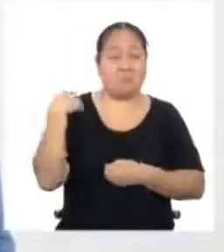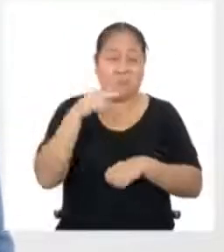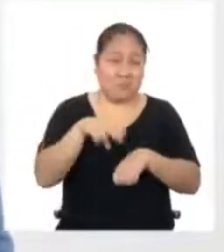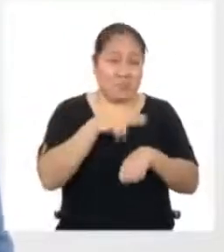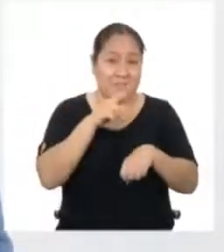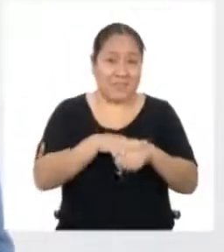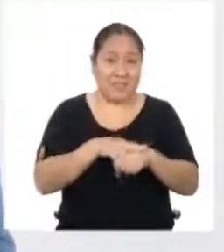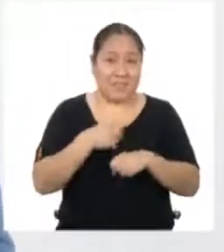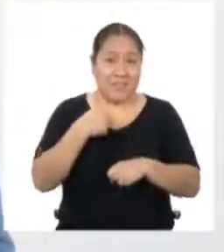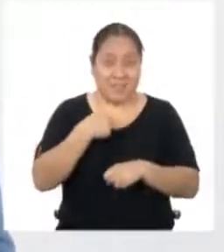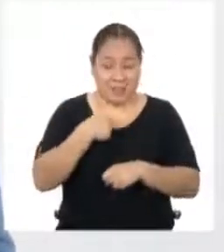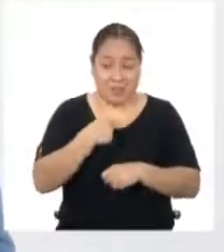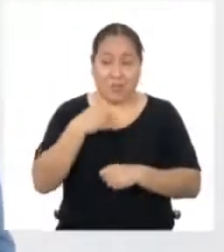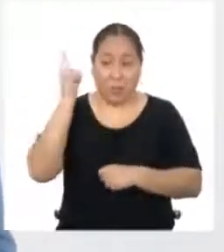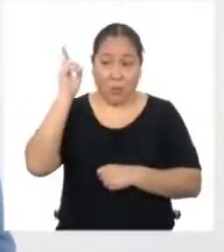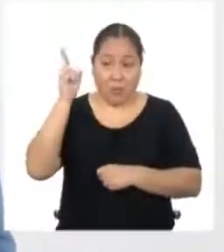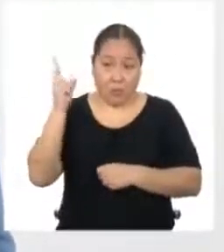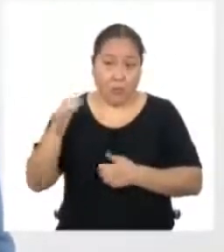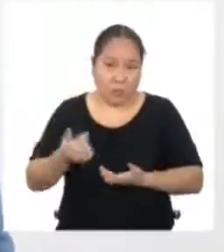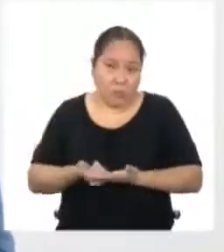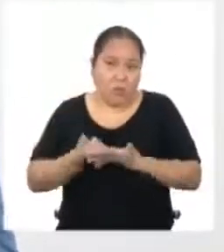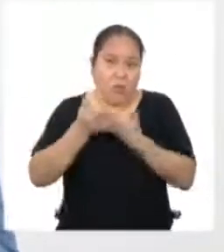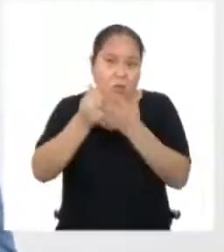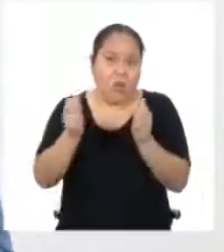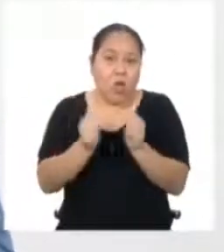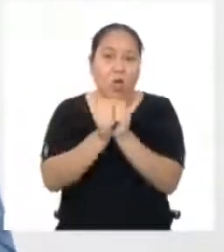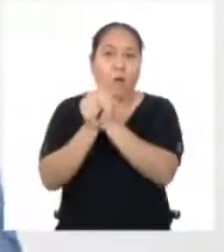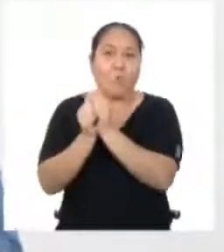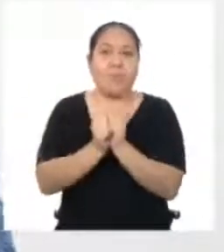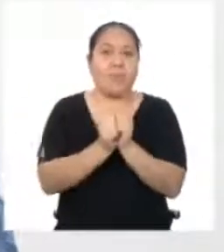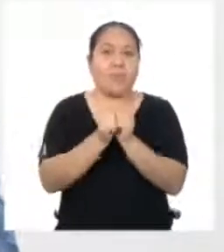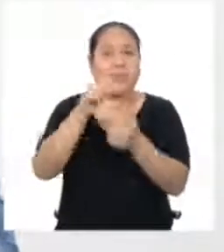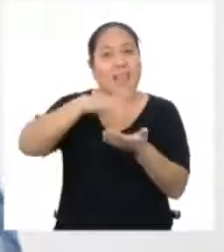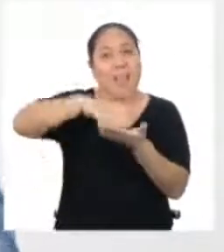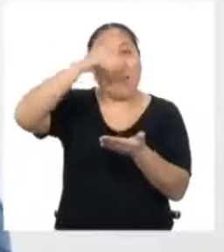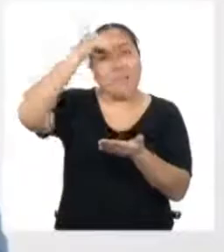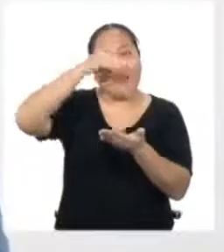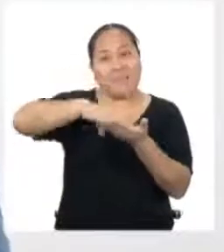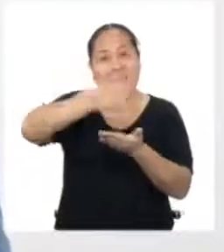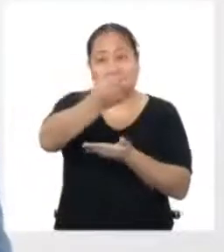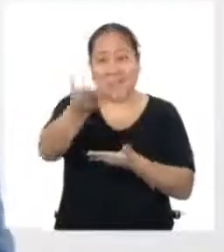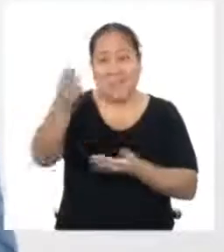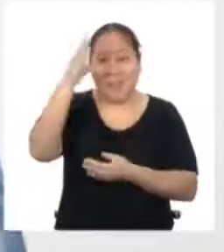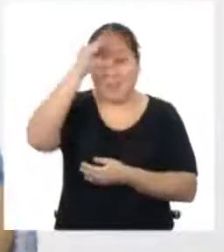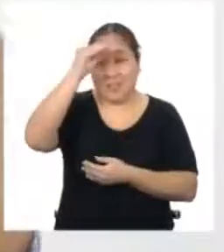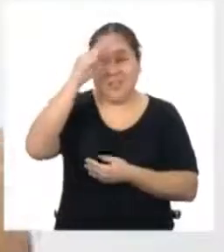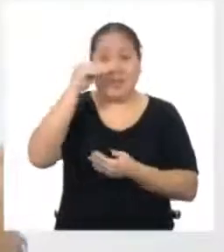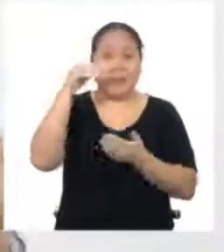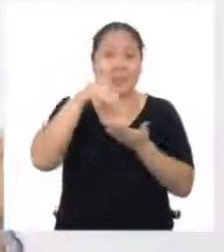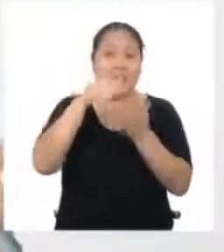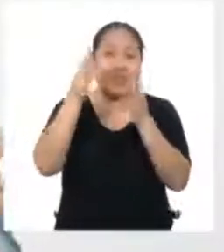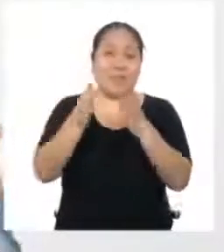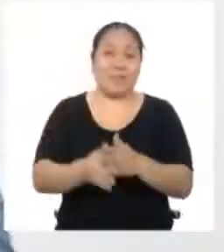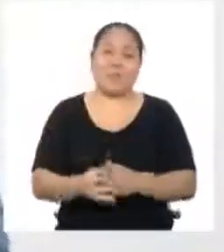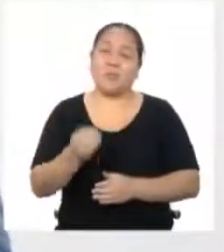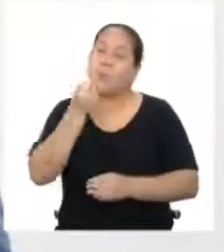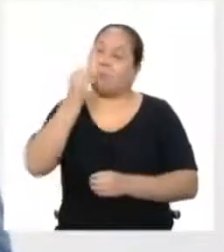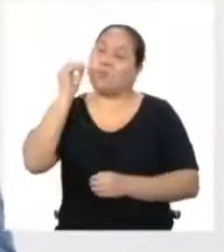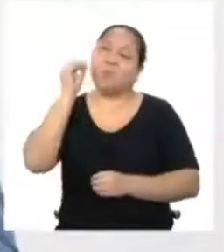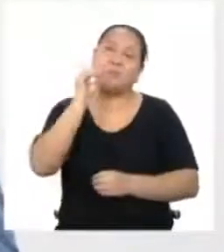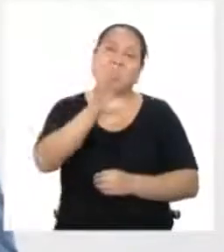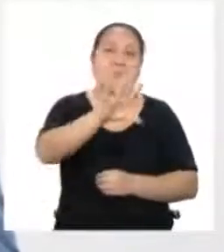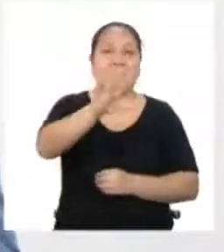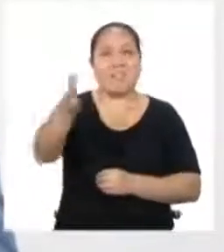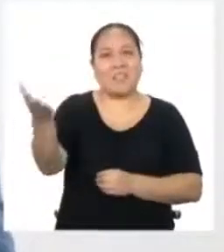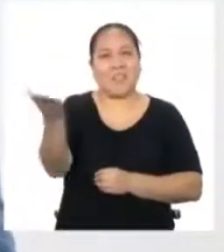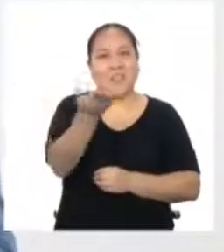Para eso estamos los docentes Para acompañar el aprendizaje de nuestras y nuestros estudiantes Un beso para todas y todos